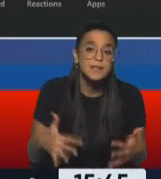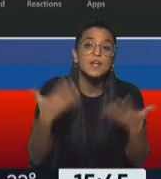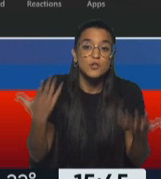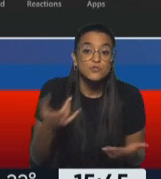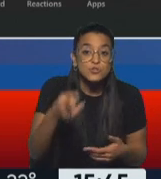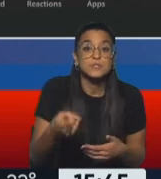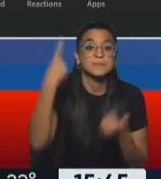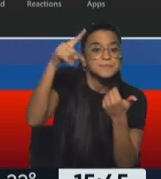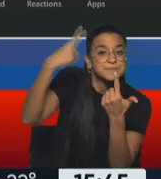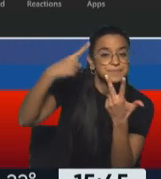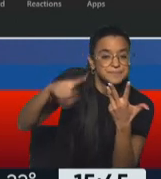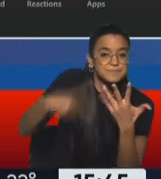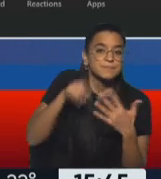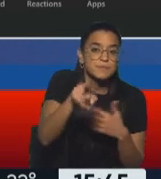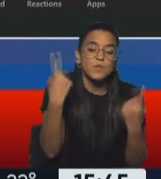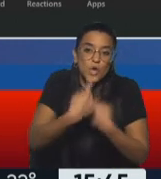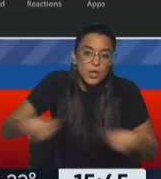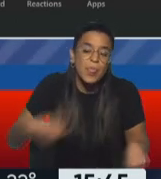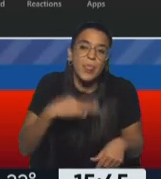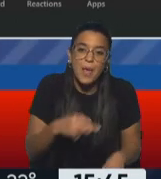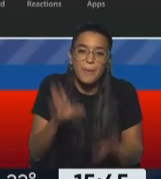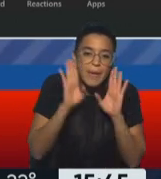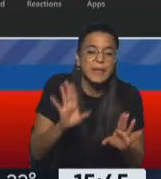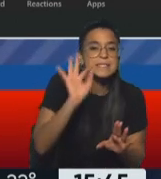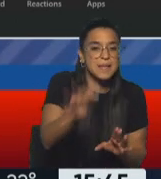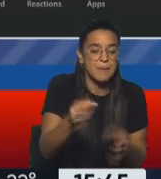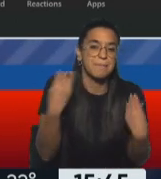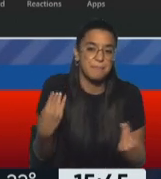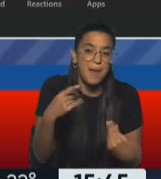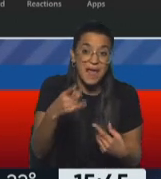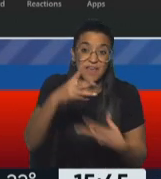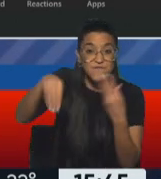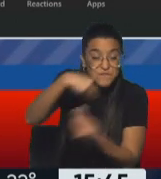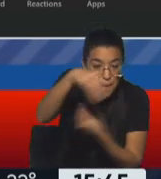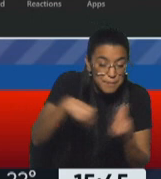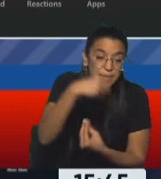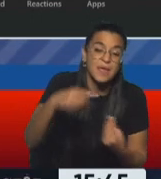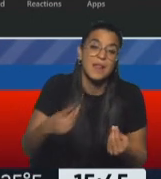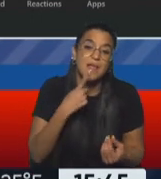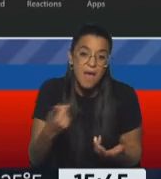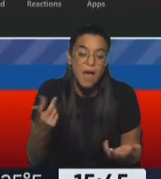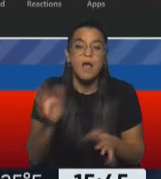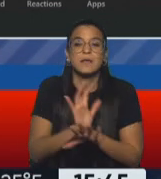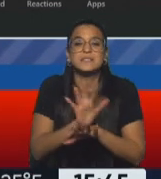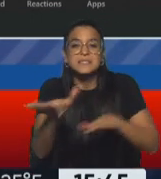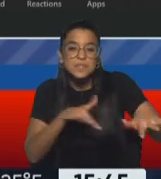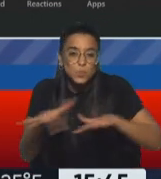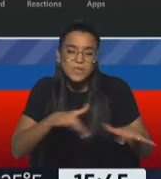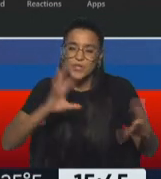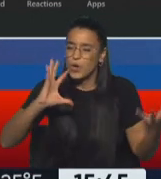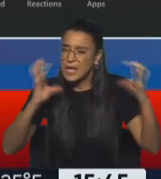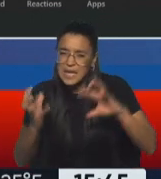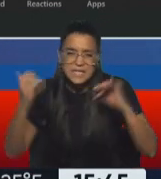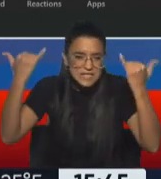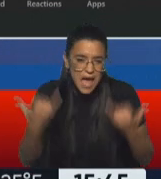Entonces, todos esos elementos son elementos que se tienen que tener en consideración para que las familias que están pasando por una situación de crisis,